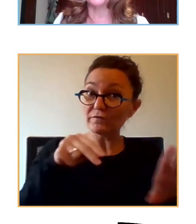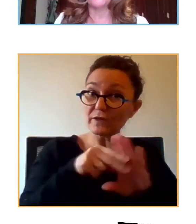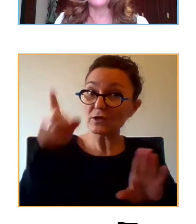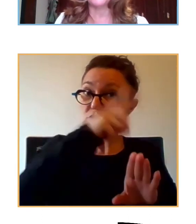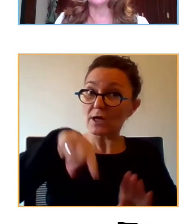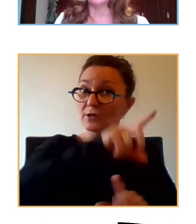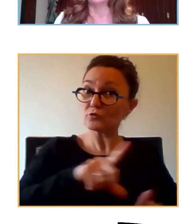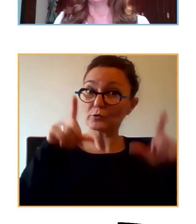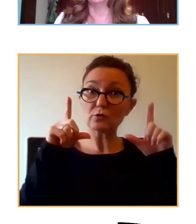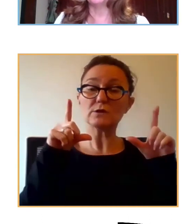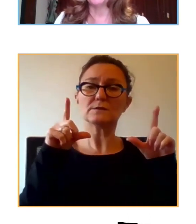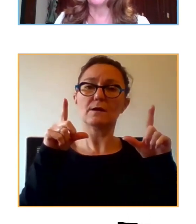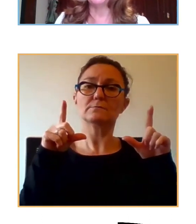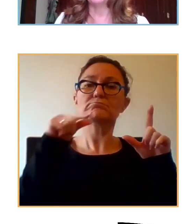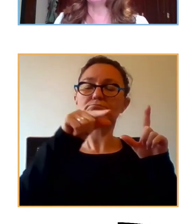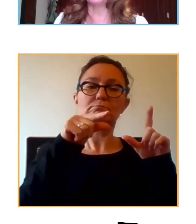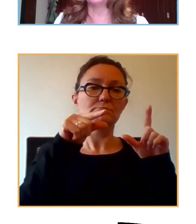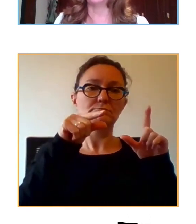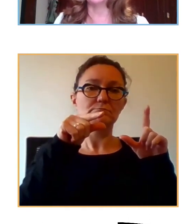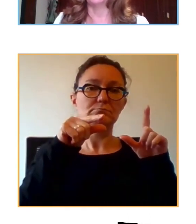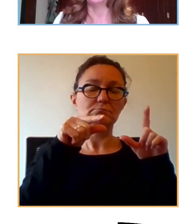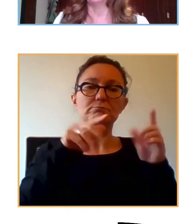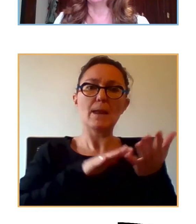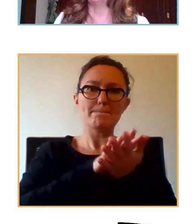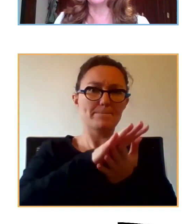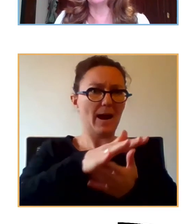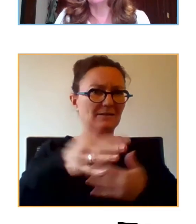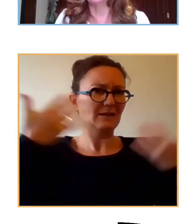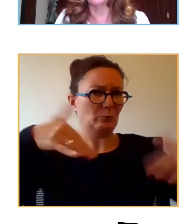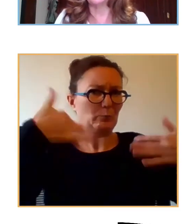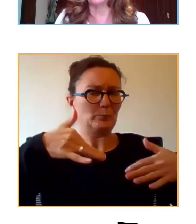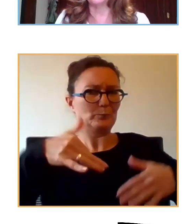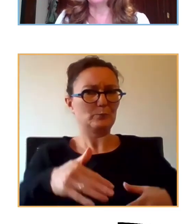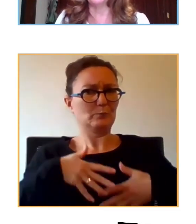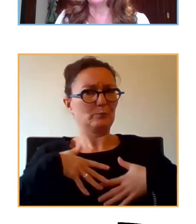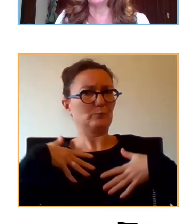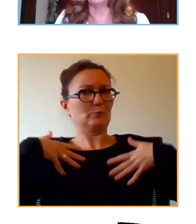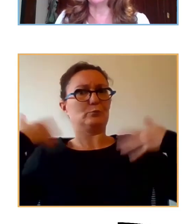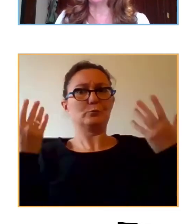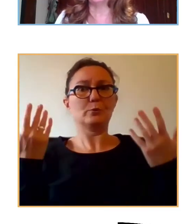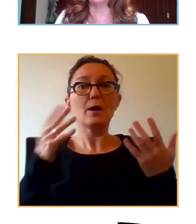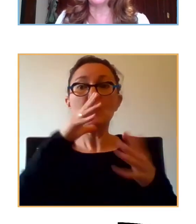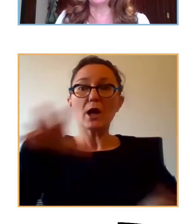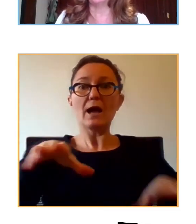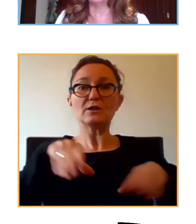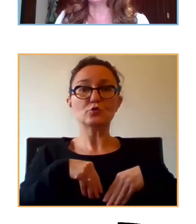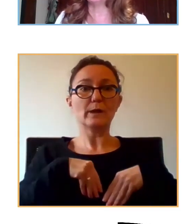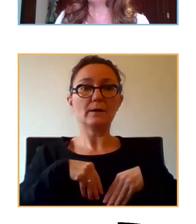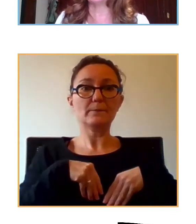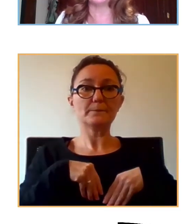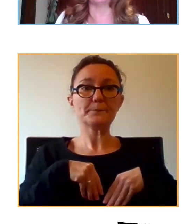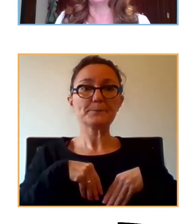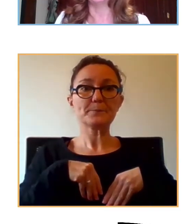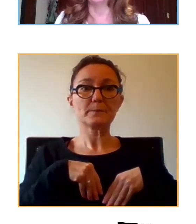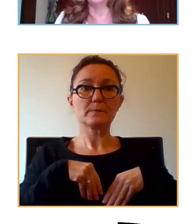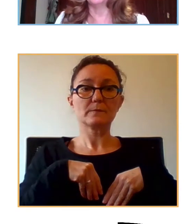son los protagonistas son especialmente impactantes. Y porque asumen que es la función de